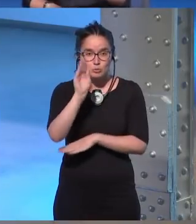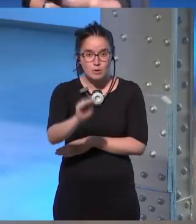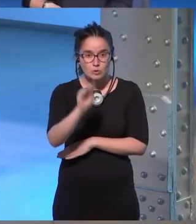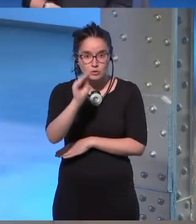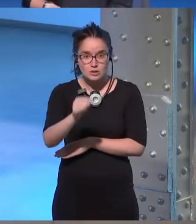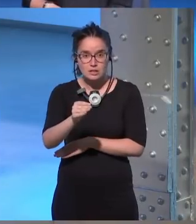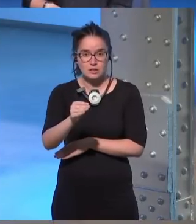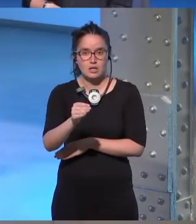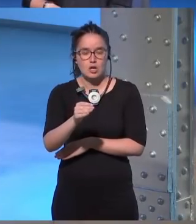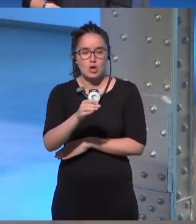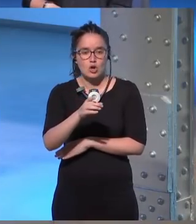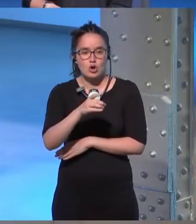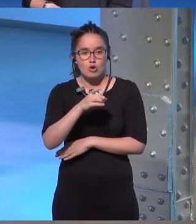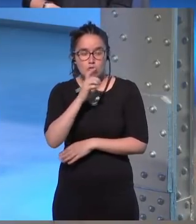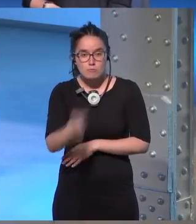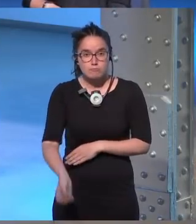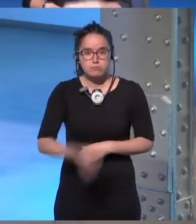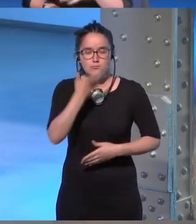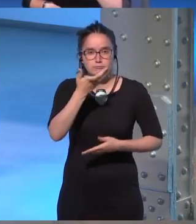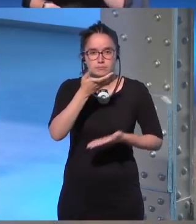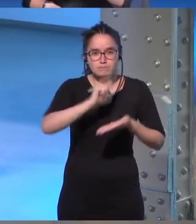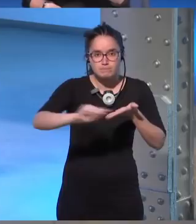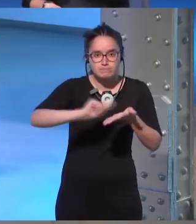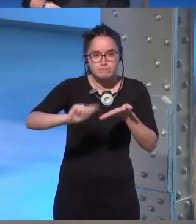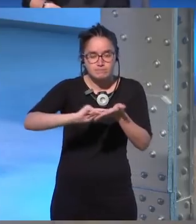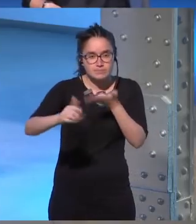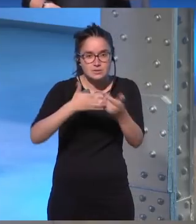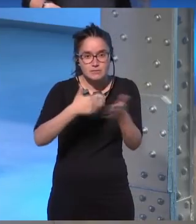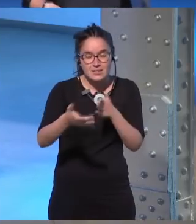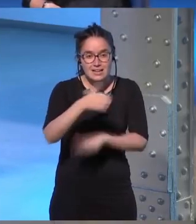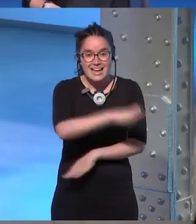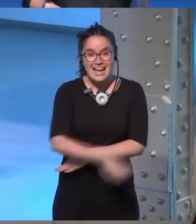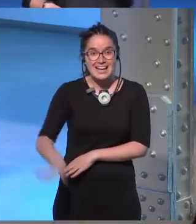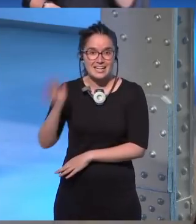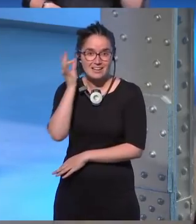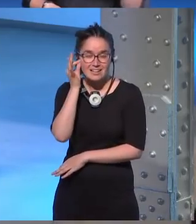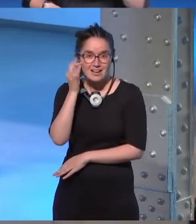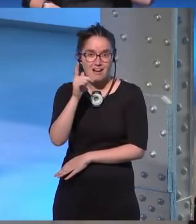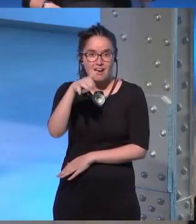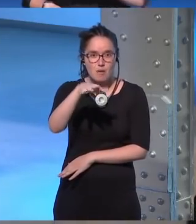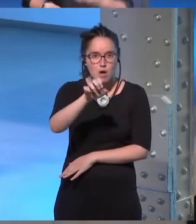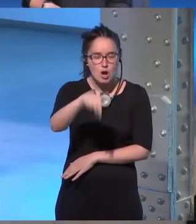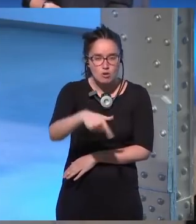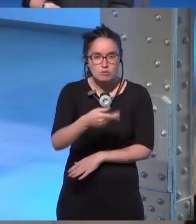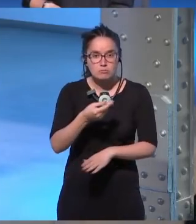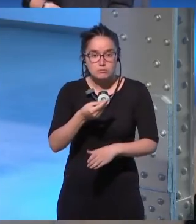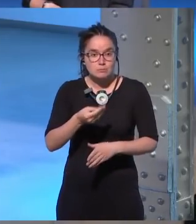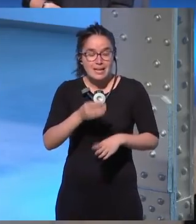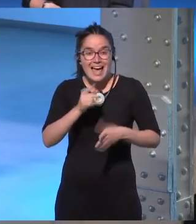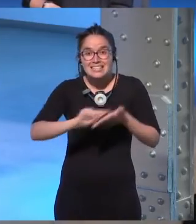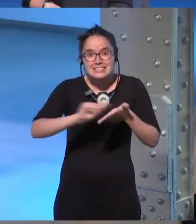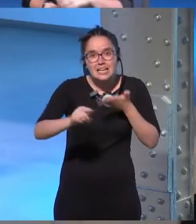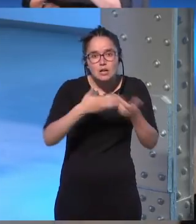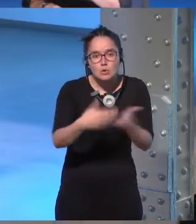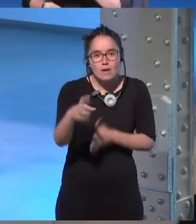¿Cómo nació la pulsión narrativa en ella? O sea, ¿dónde nació la niña Cameron? ¿Dónde nació la escritora?